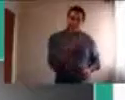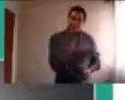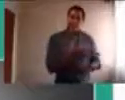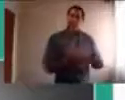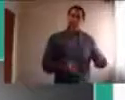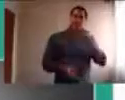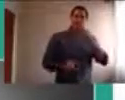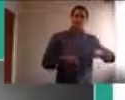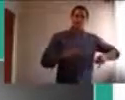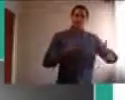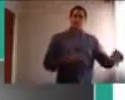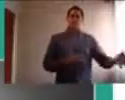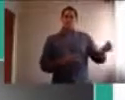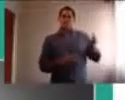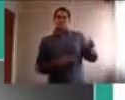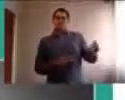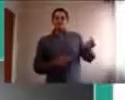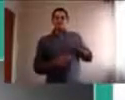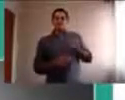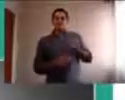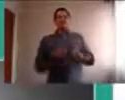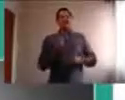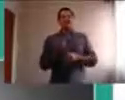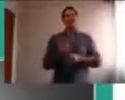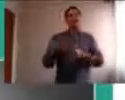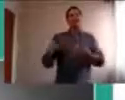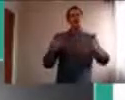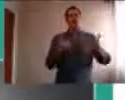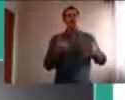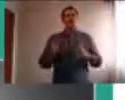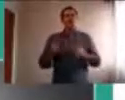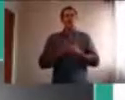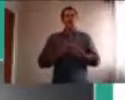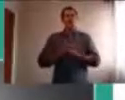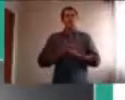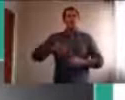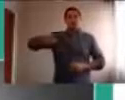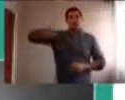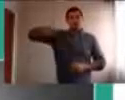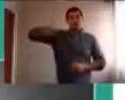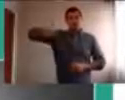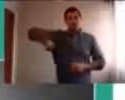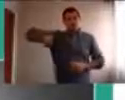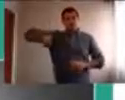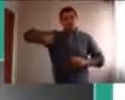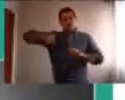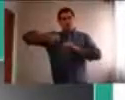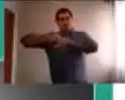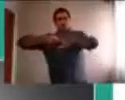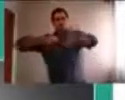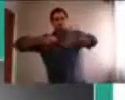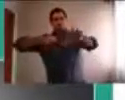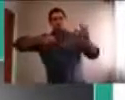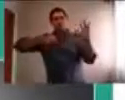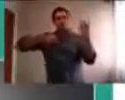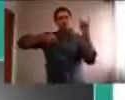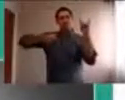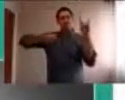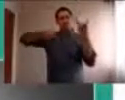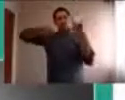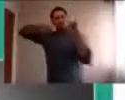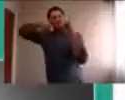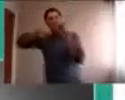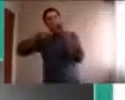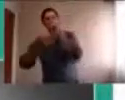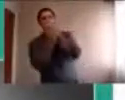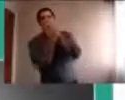Sí, y hay diferentes juegos, desde el juego con linternas, que es el de hacer sombras, no? Y poder hacer toda una narrativa, en función de